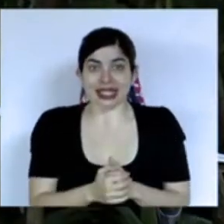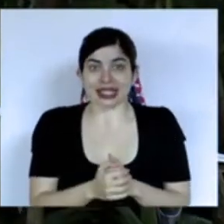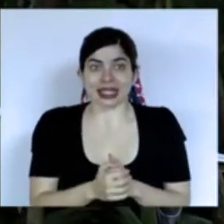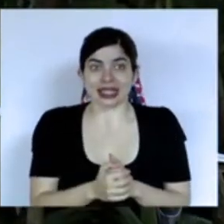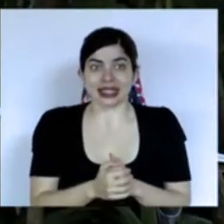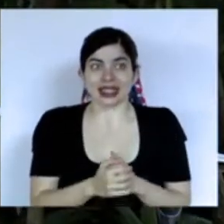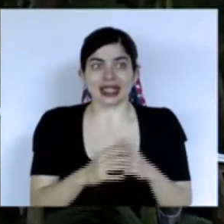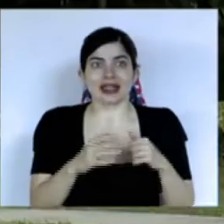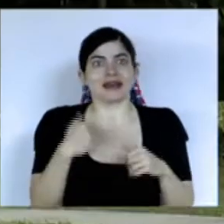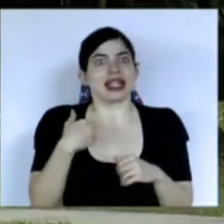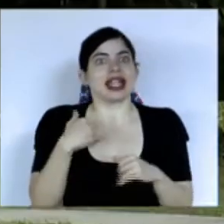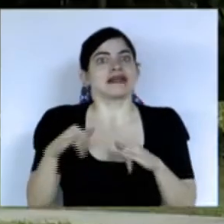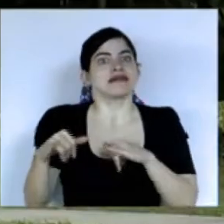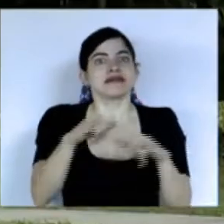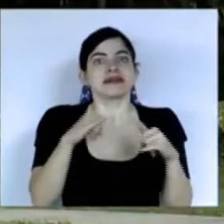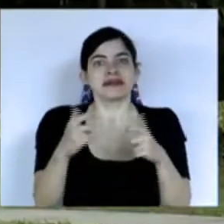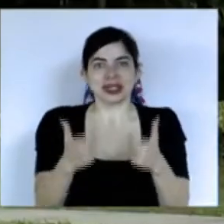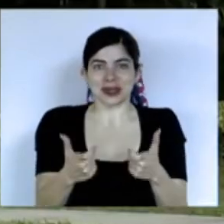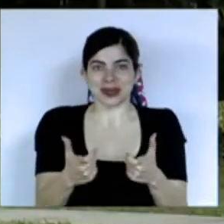compartimos esa dicha